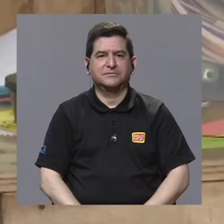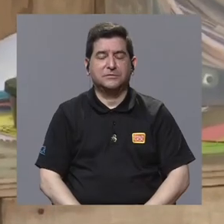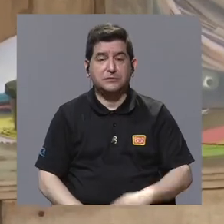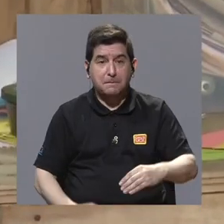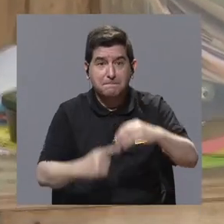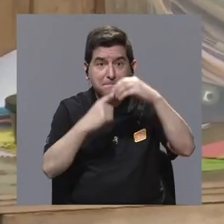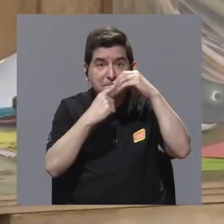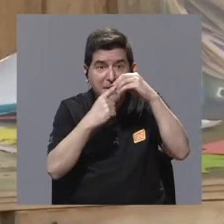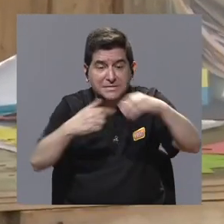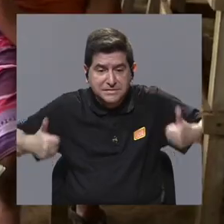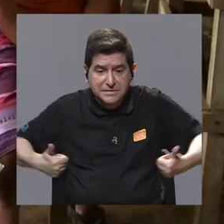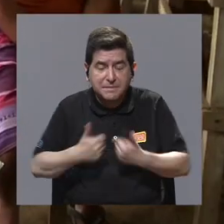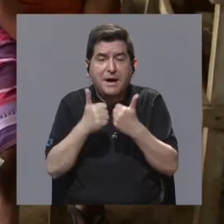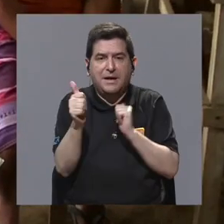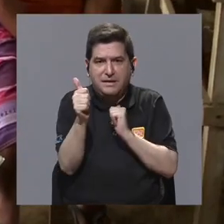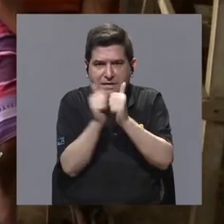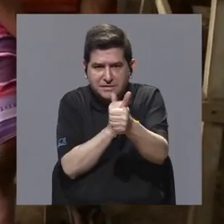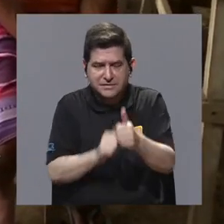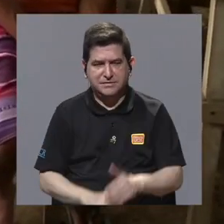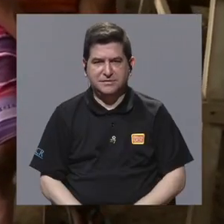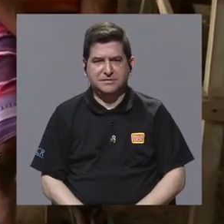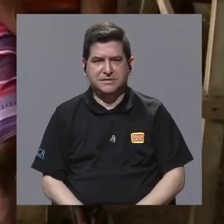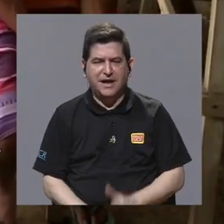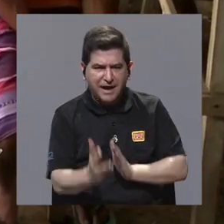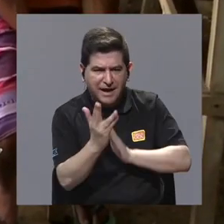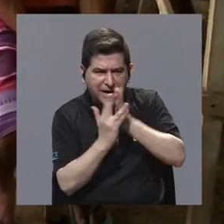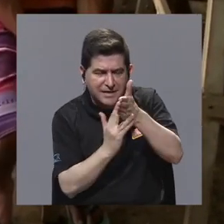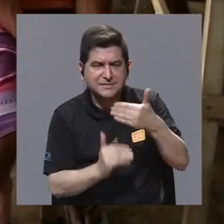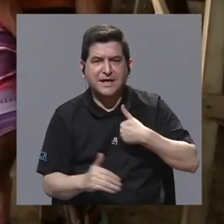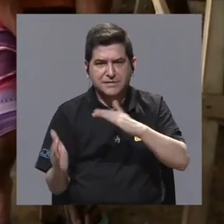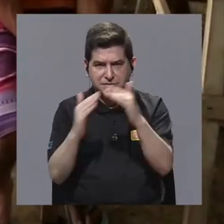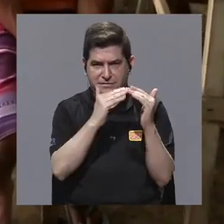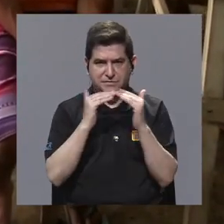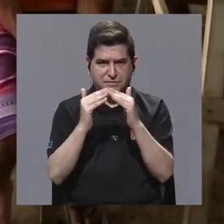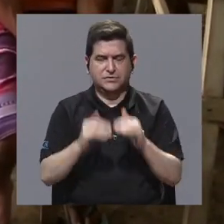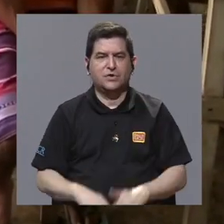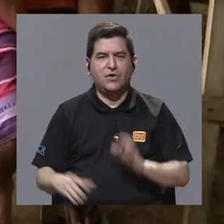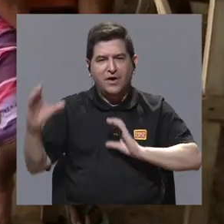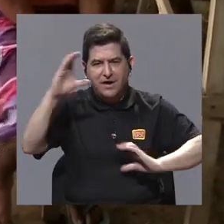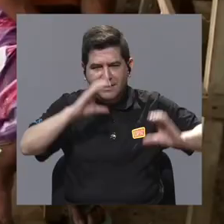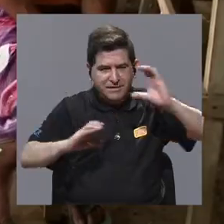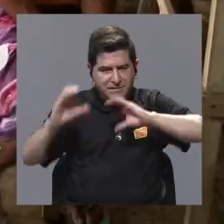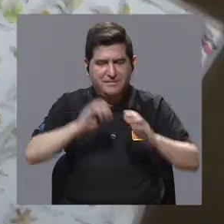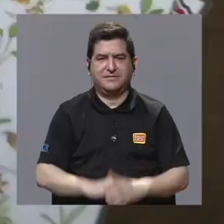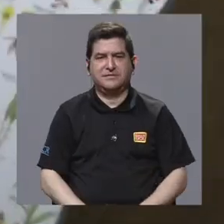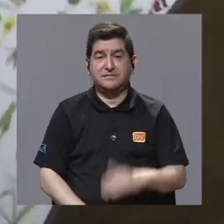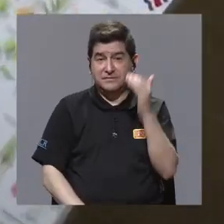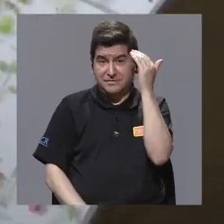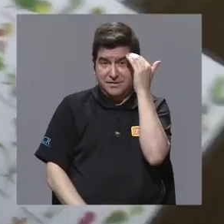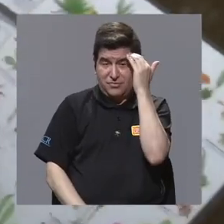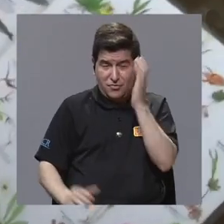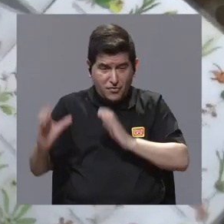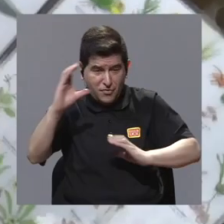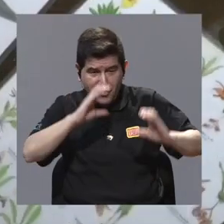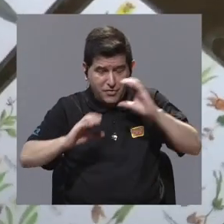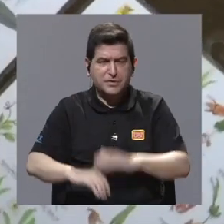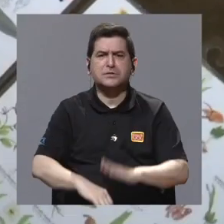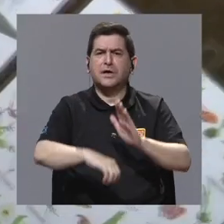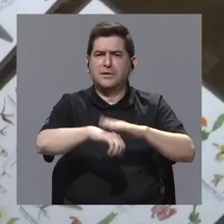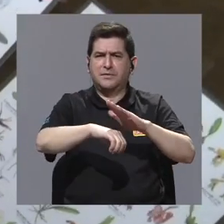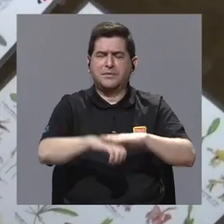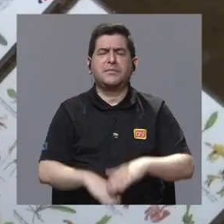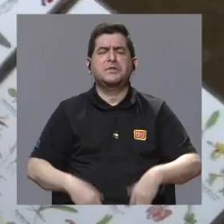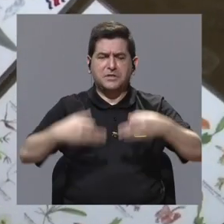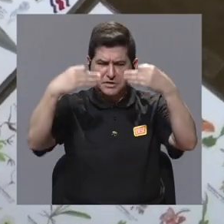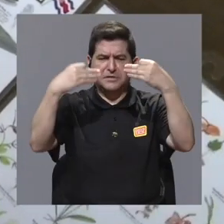Entre los principales retos por superar, se encuentra el acceso que tiene la población a la ciencia, ya que el conocimiento científico